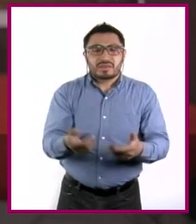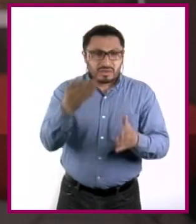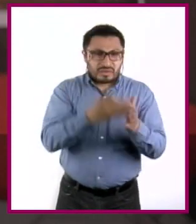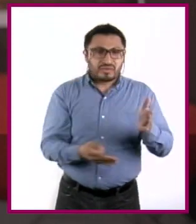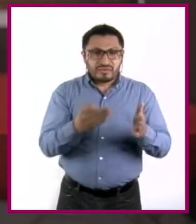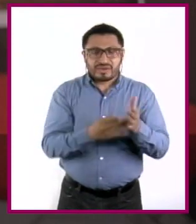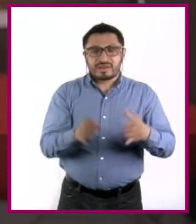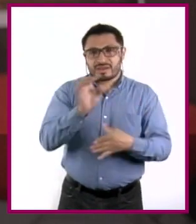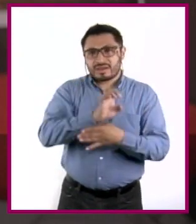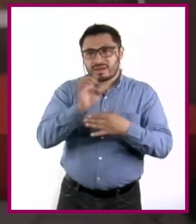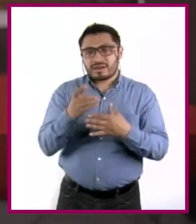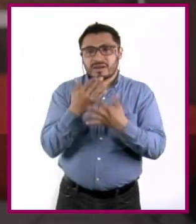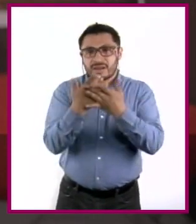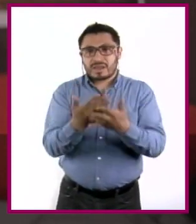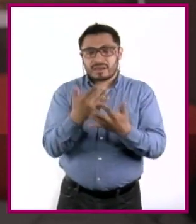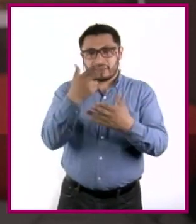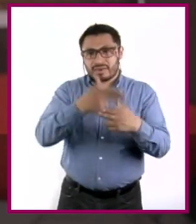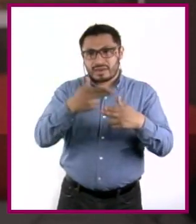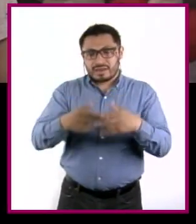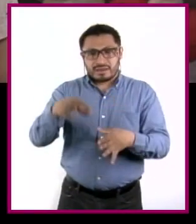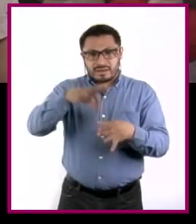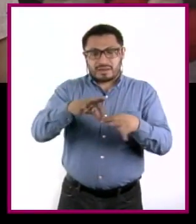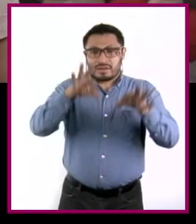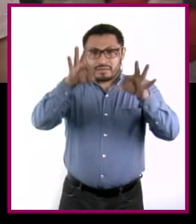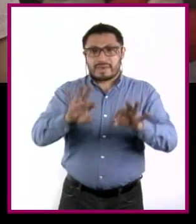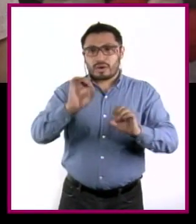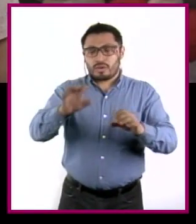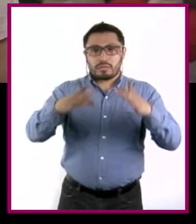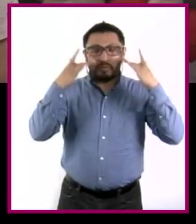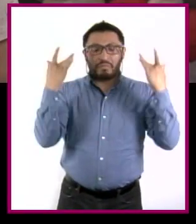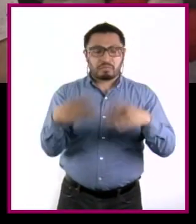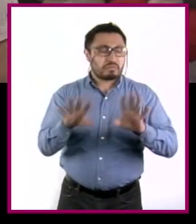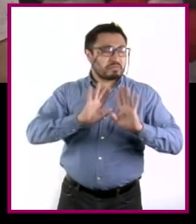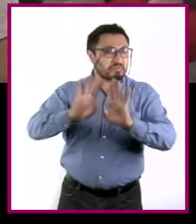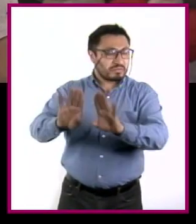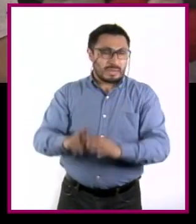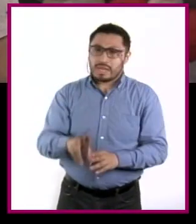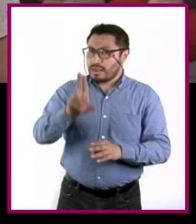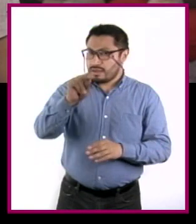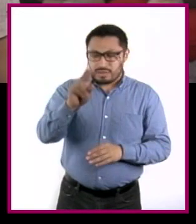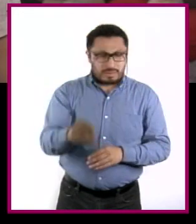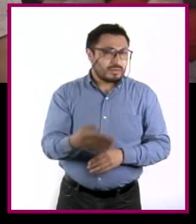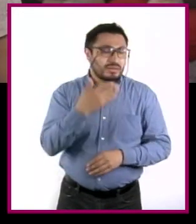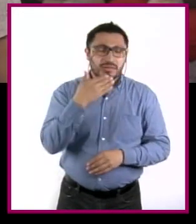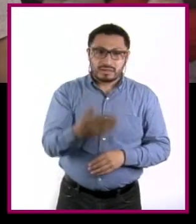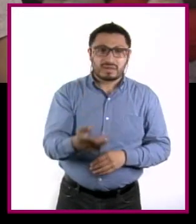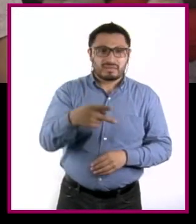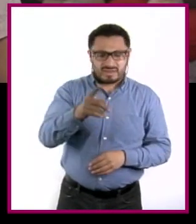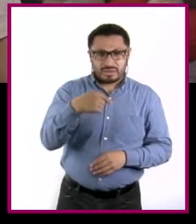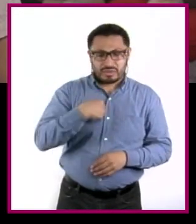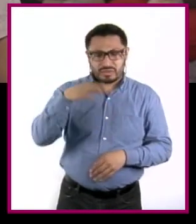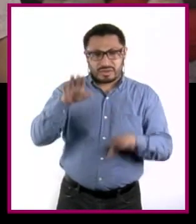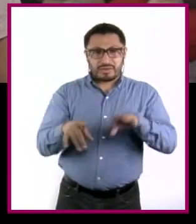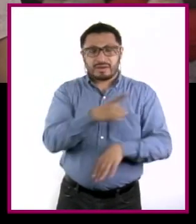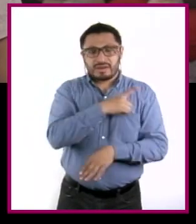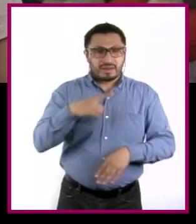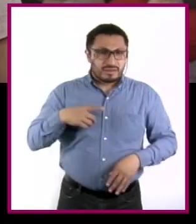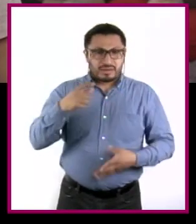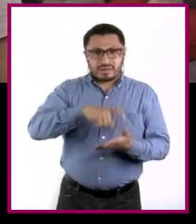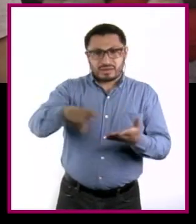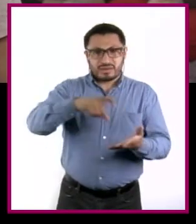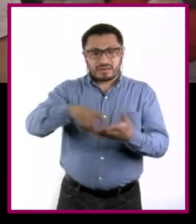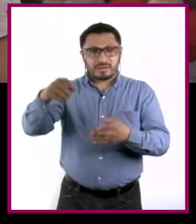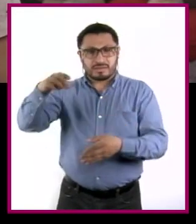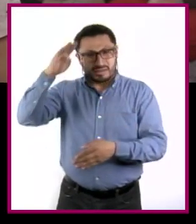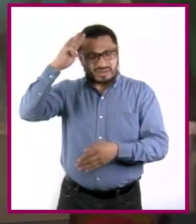hasta que puedas pagarlo o renuncias a tenerlo. Para nada. No está bien, pero varias veces me endeudo y compro las cosas